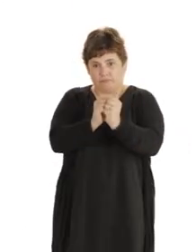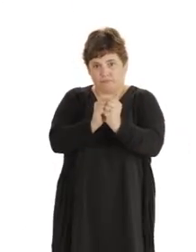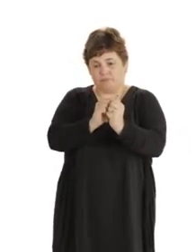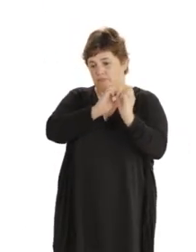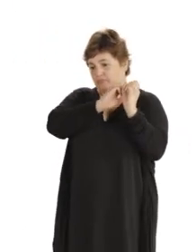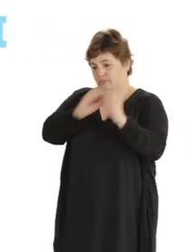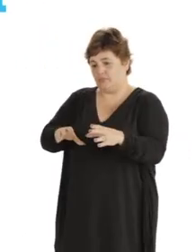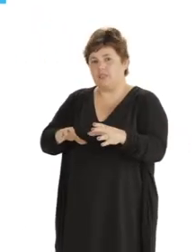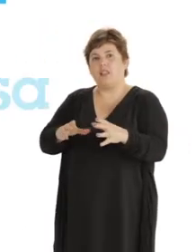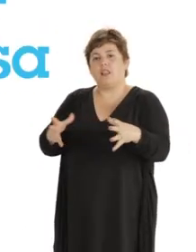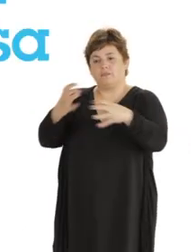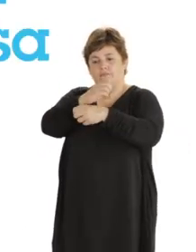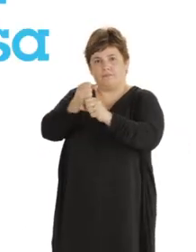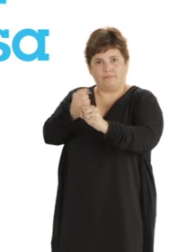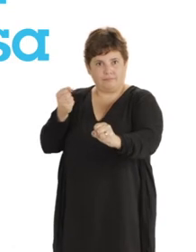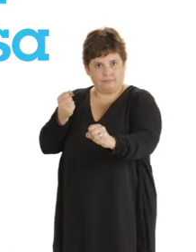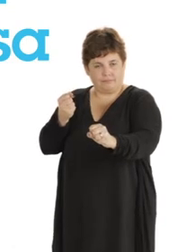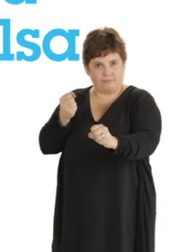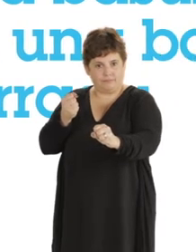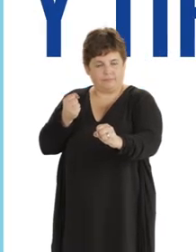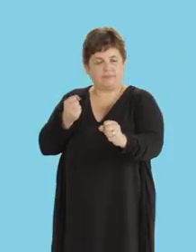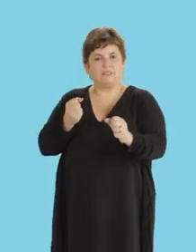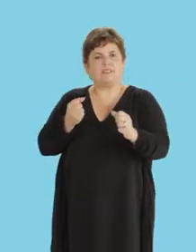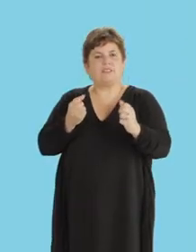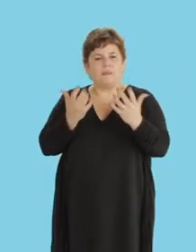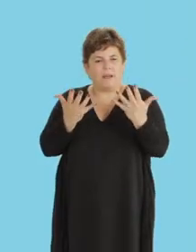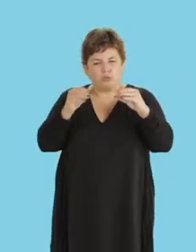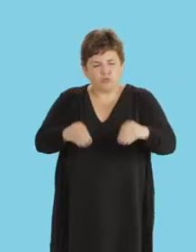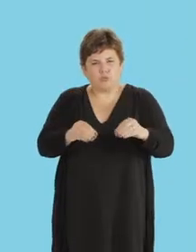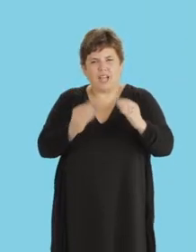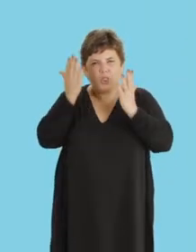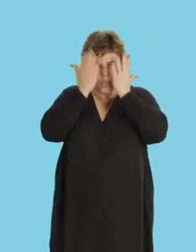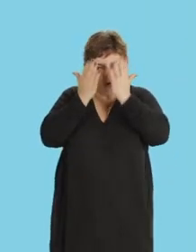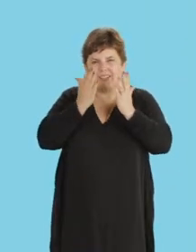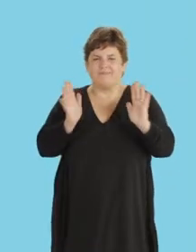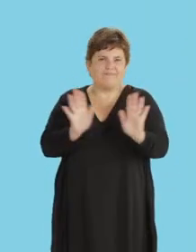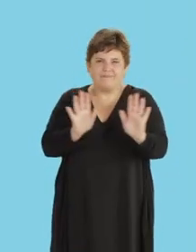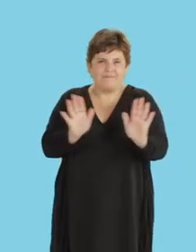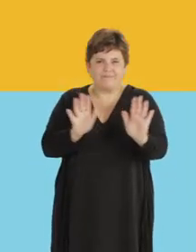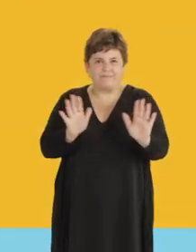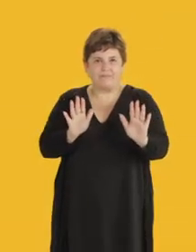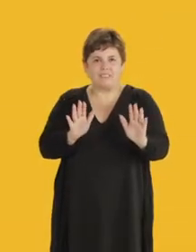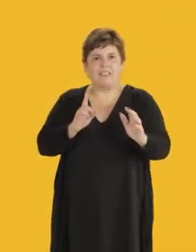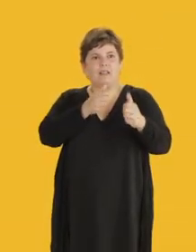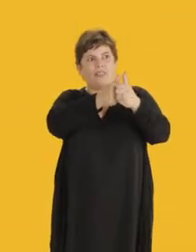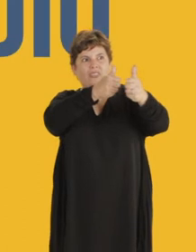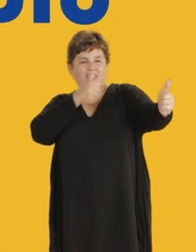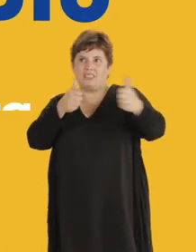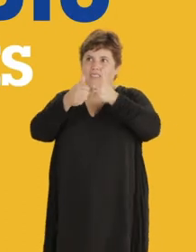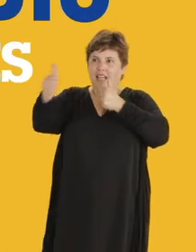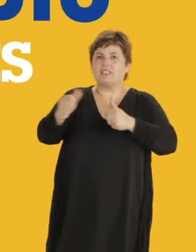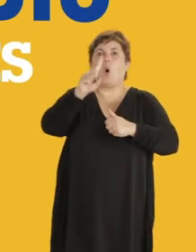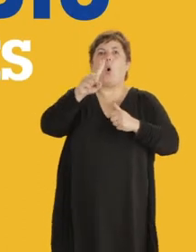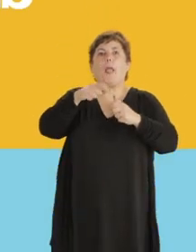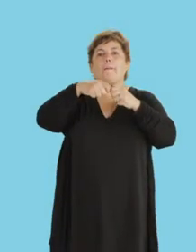arrúgalo y tiralo a la basura en una bolsa cerrada. Evitá tocarte la cara hasta no tener las manos limpias. Mantenete a una distancia